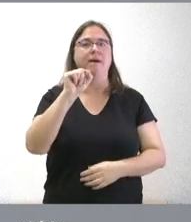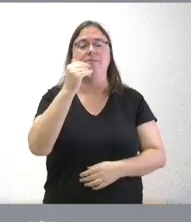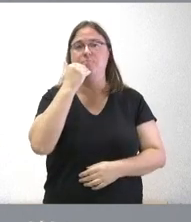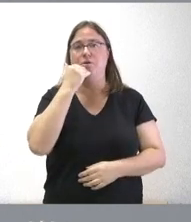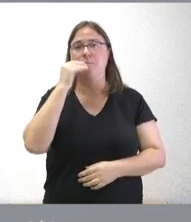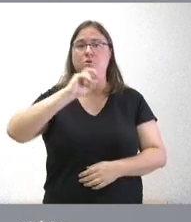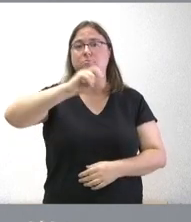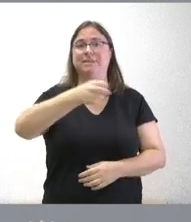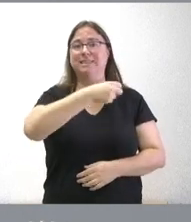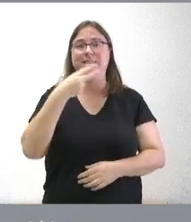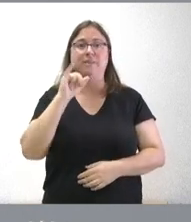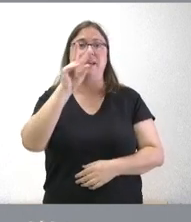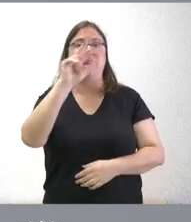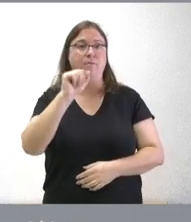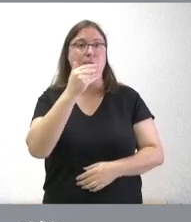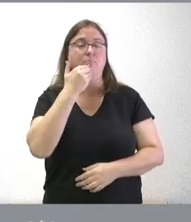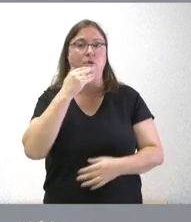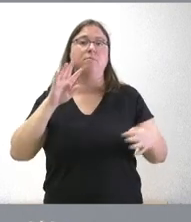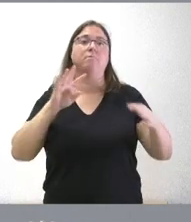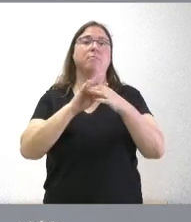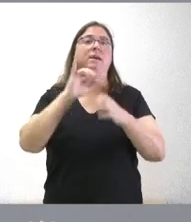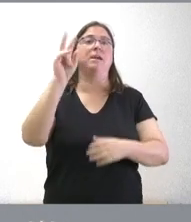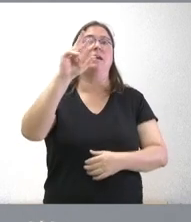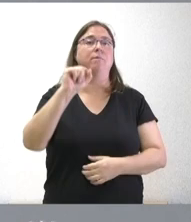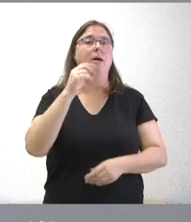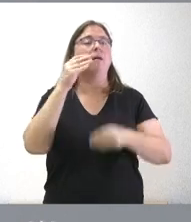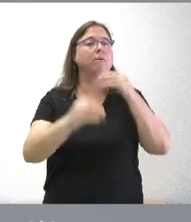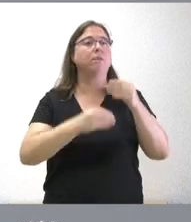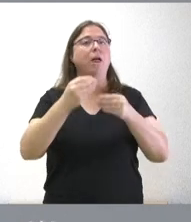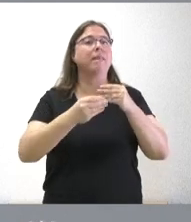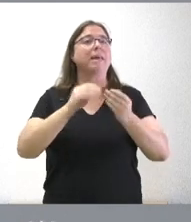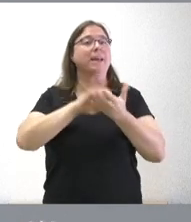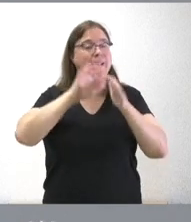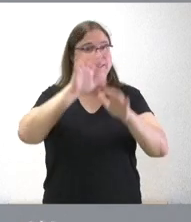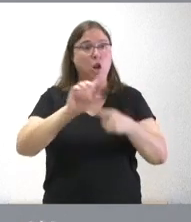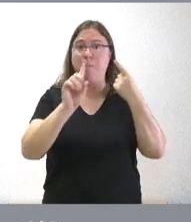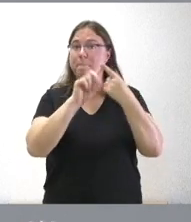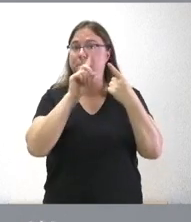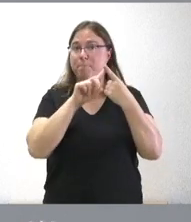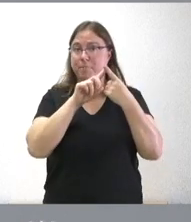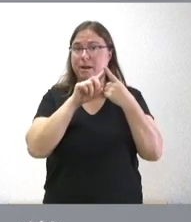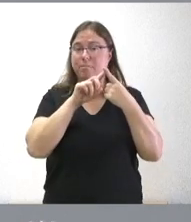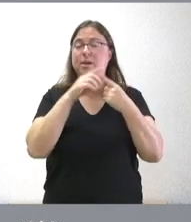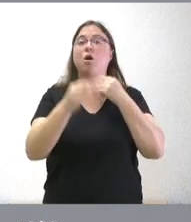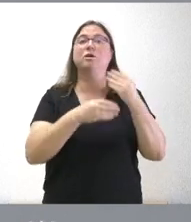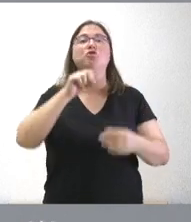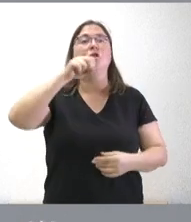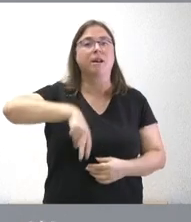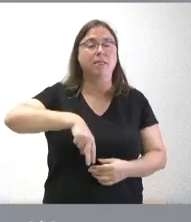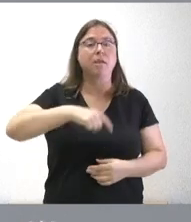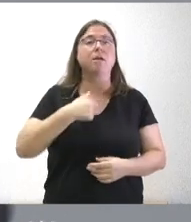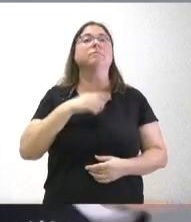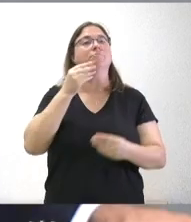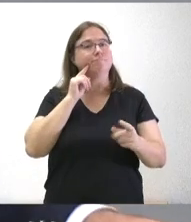sentencia del Tribunal Supremo en relación con el IVA que fue a instancias de Castilla y León como primera comunidad autónoma y a la que se nos dio la razón fue